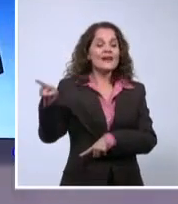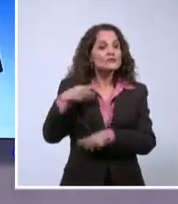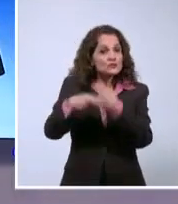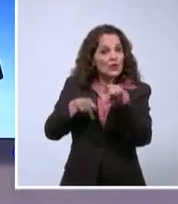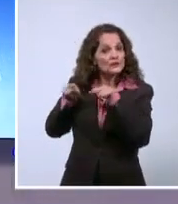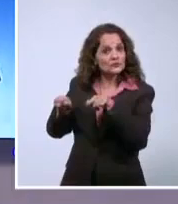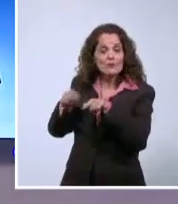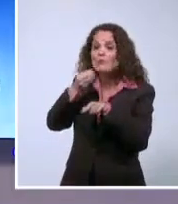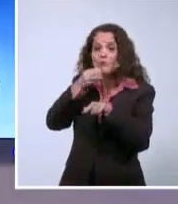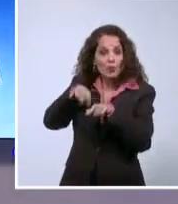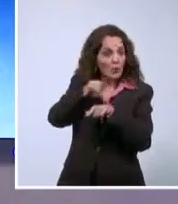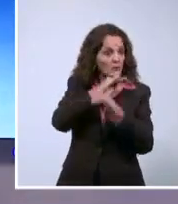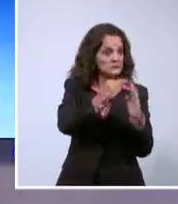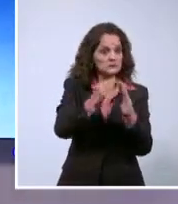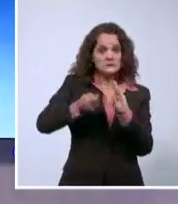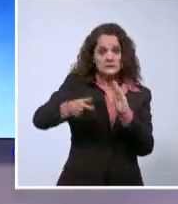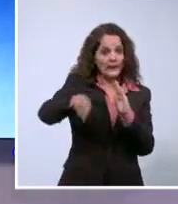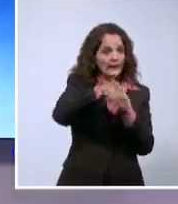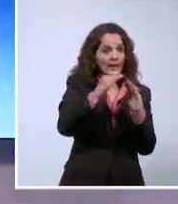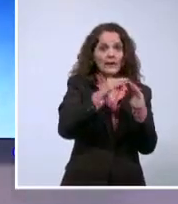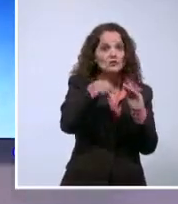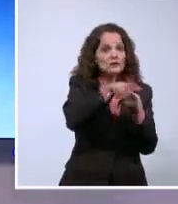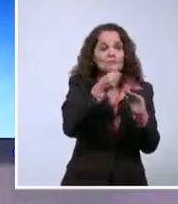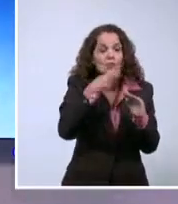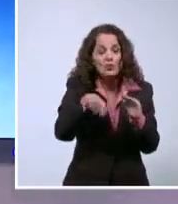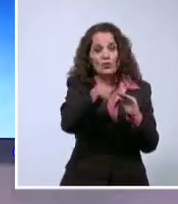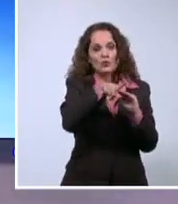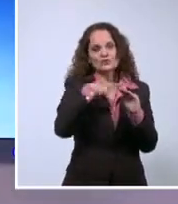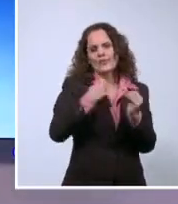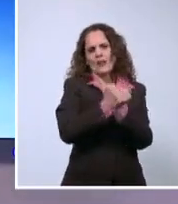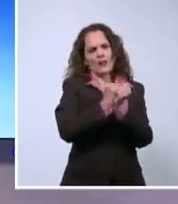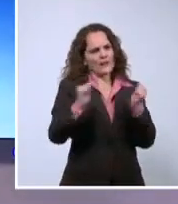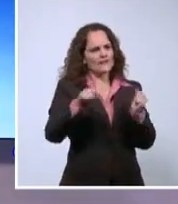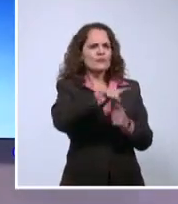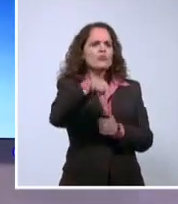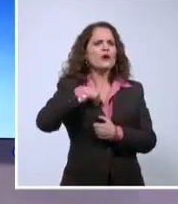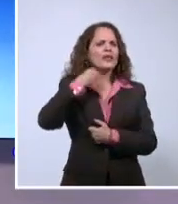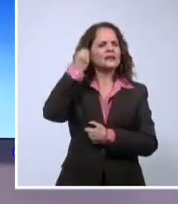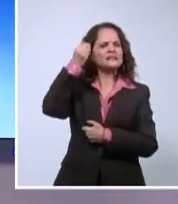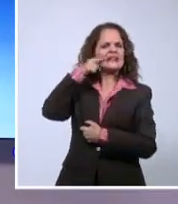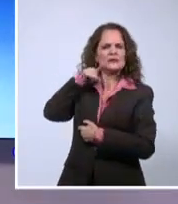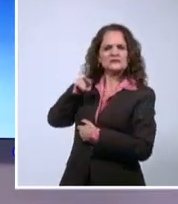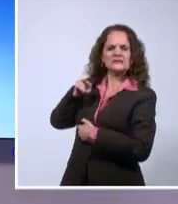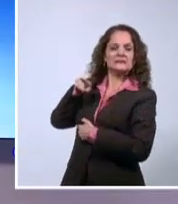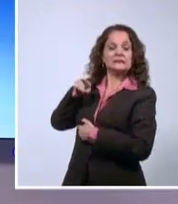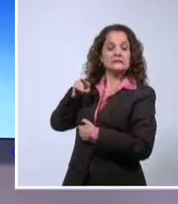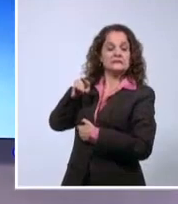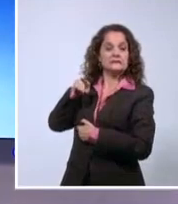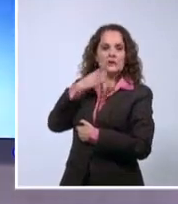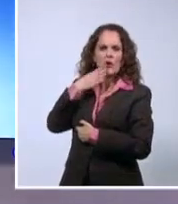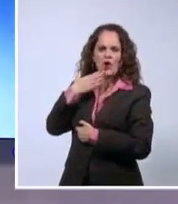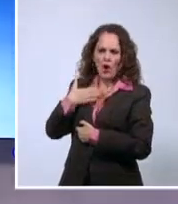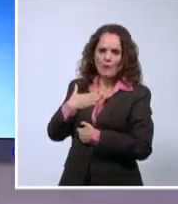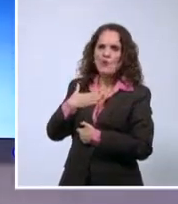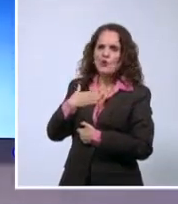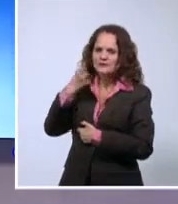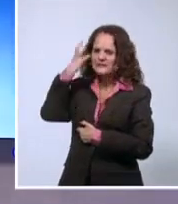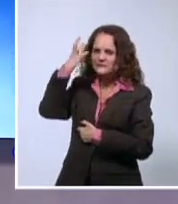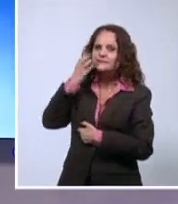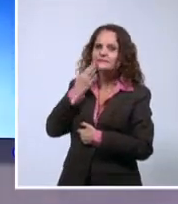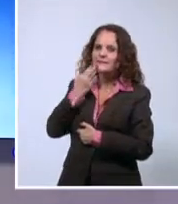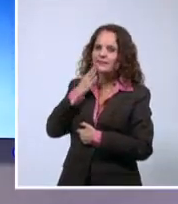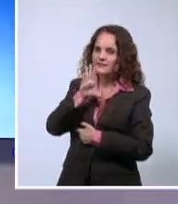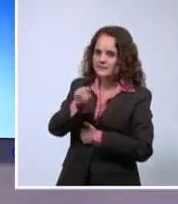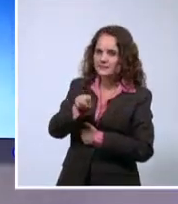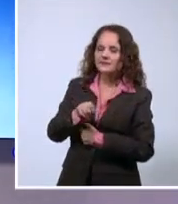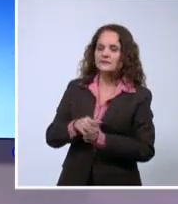pudo pasar en su comunidad. Y usted tiene toda la libertad de valorar y de arribar a sus conclusiones. Háblase un momento de que